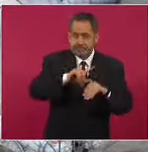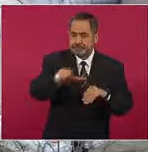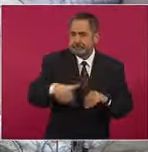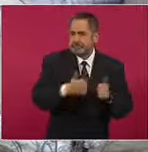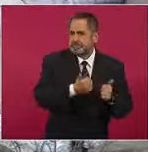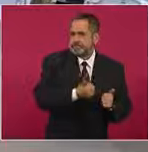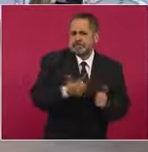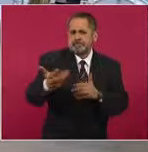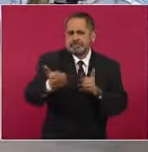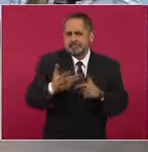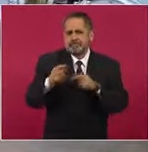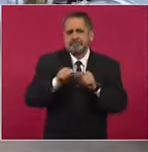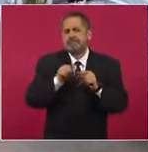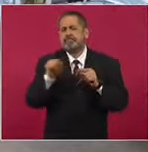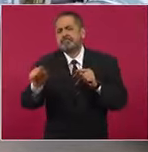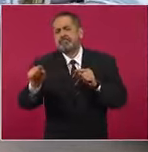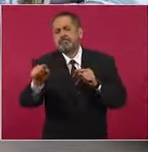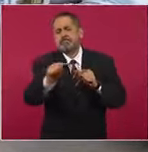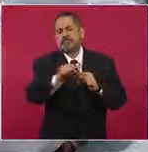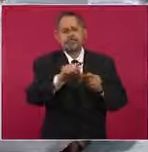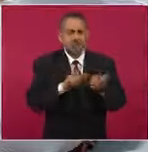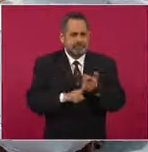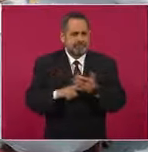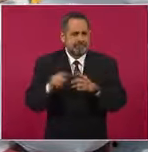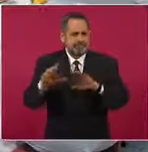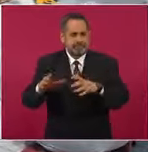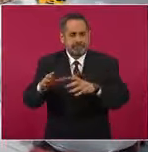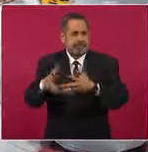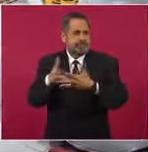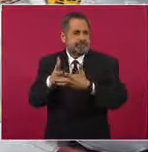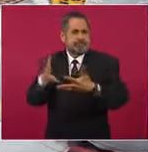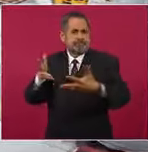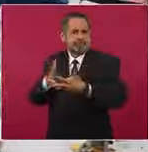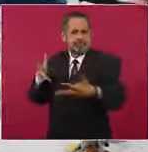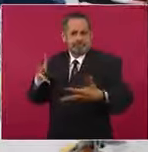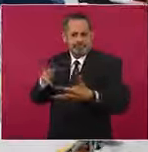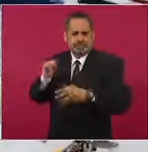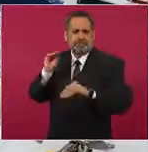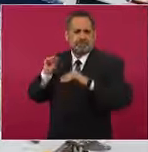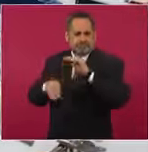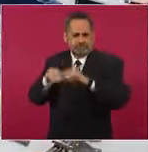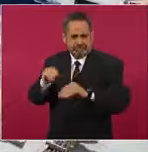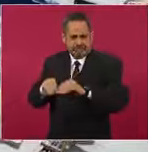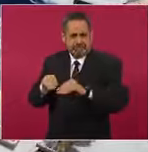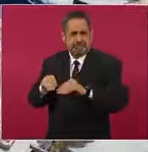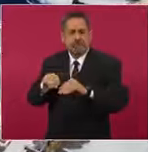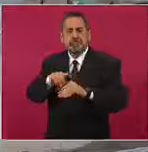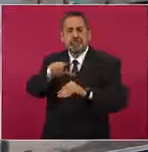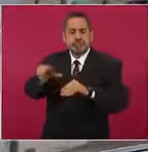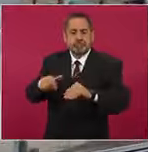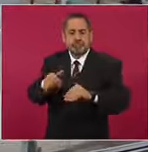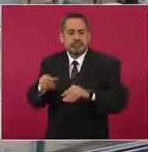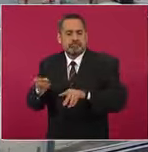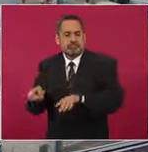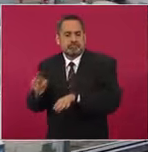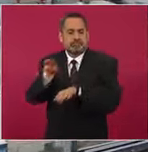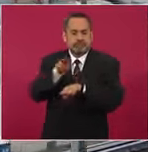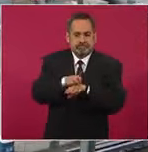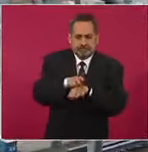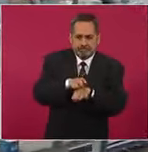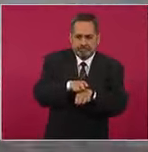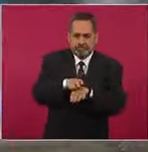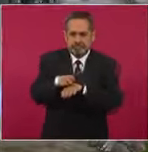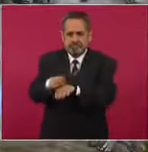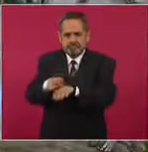áreas de recepción con las que cuenta la refinería Olmeca, espacios que se acondicionaron para preparar su transportación a su destino final en las plantas de